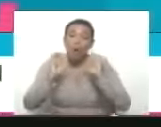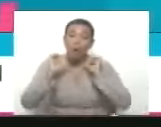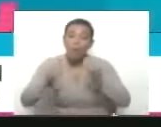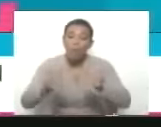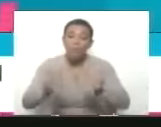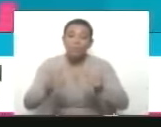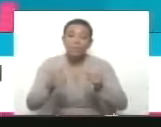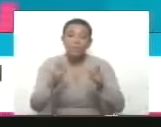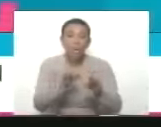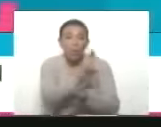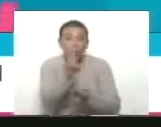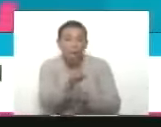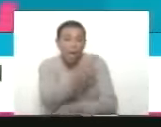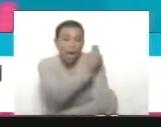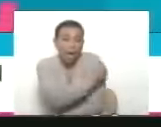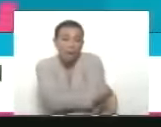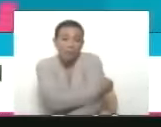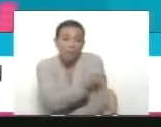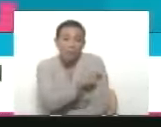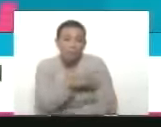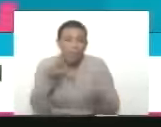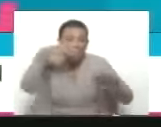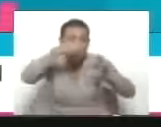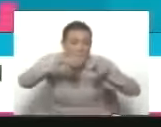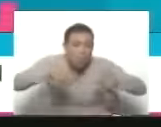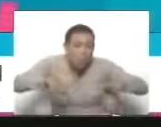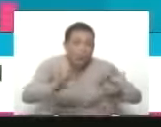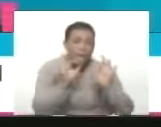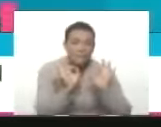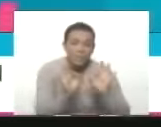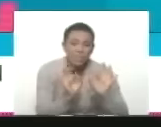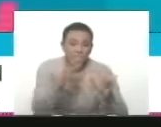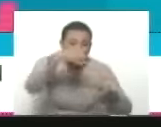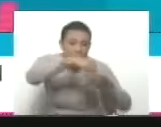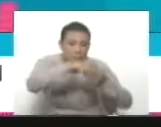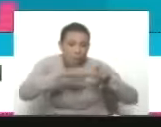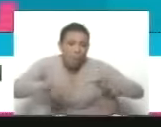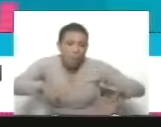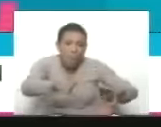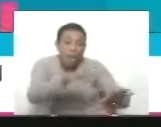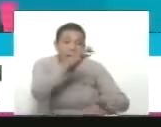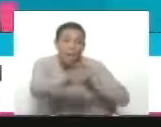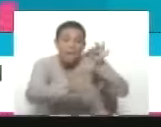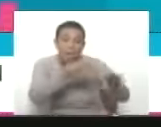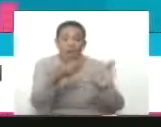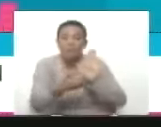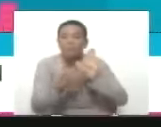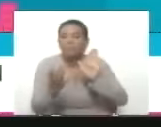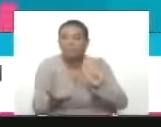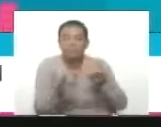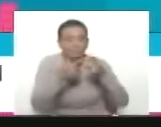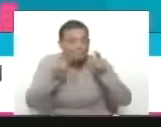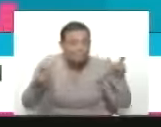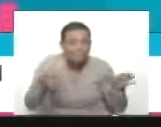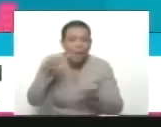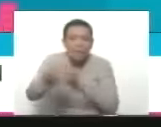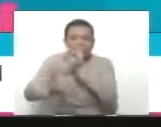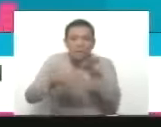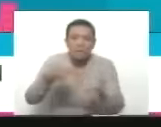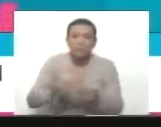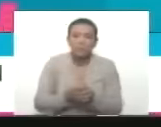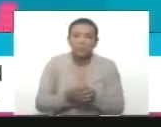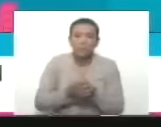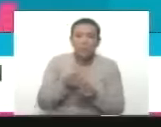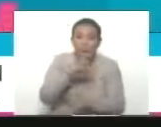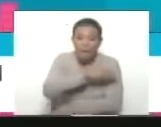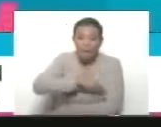de las unidades de tratamiento integral de las mujeres todo esto hay que explicarlo ampliamente todo lo